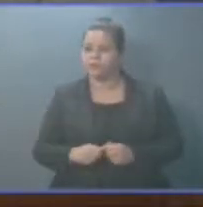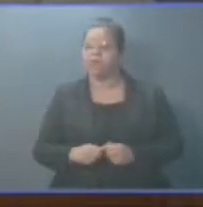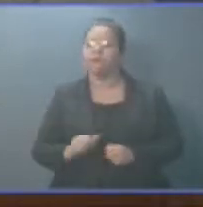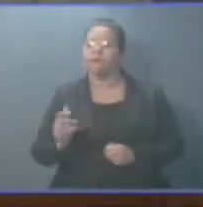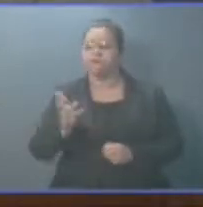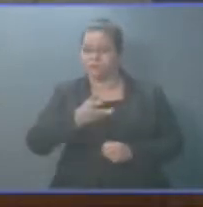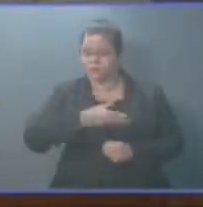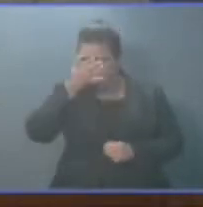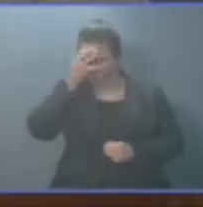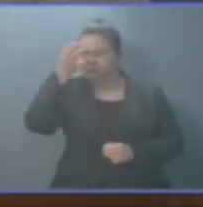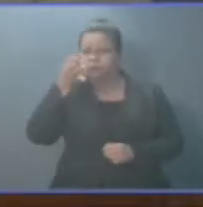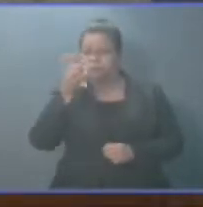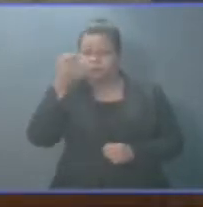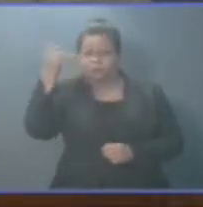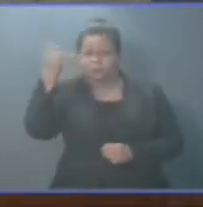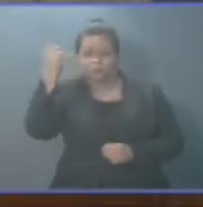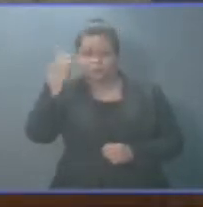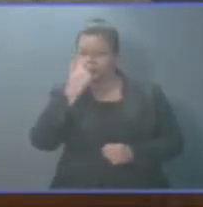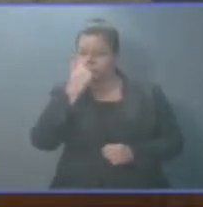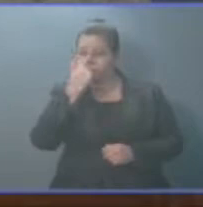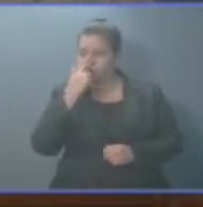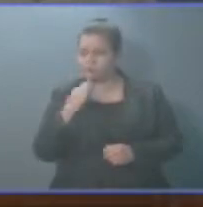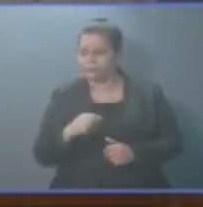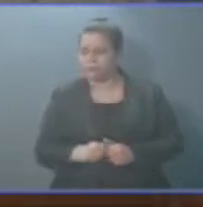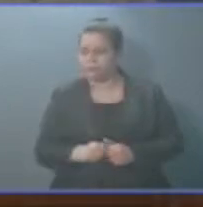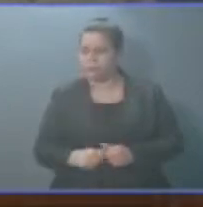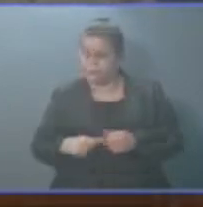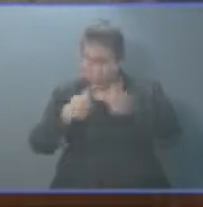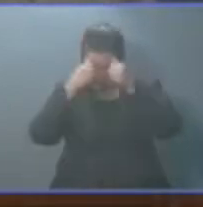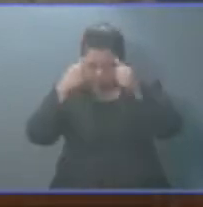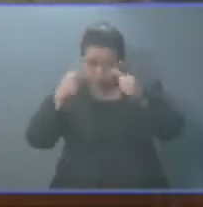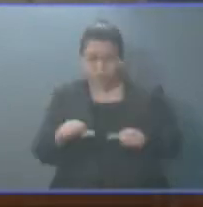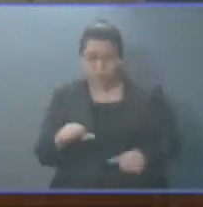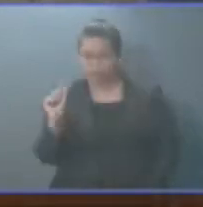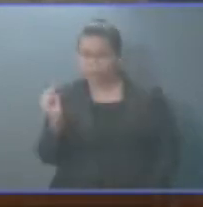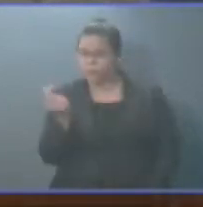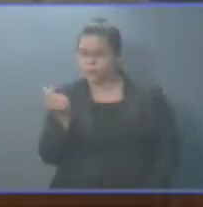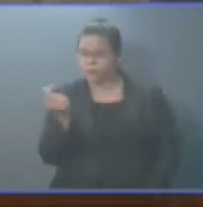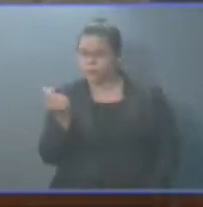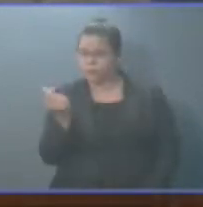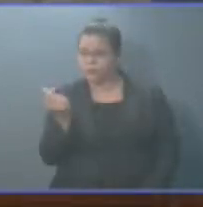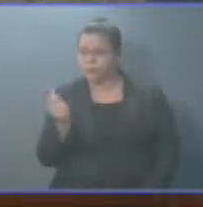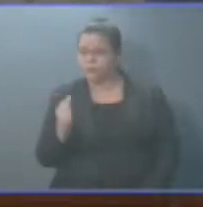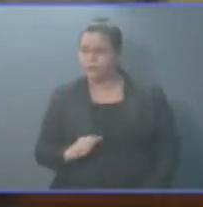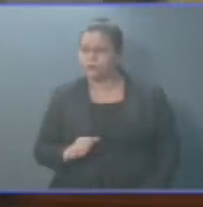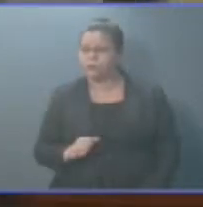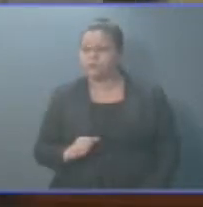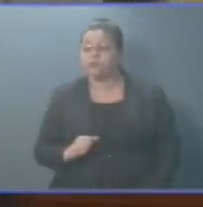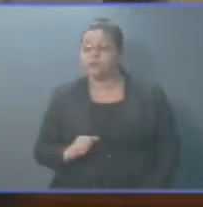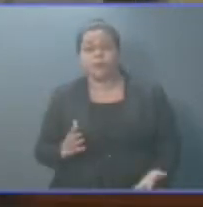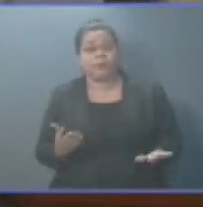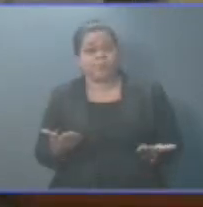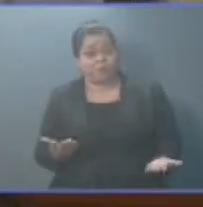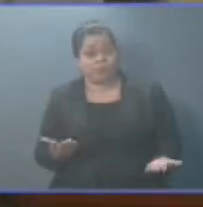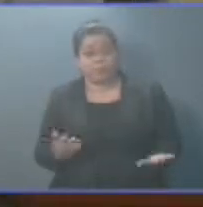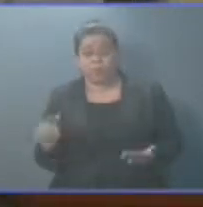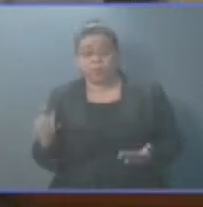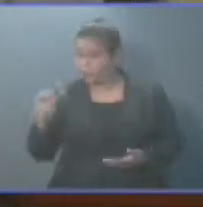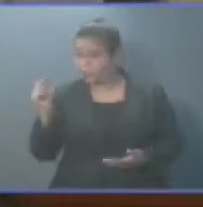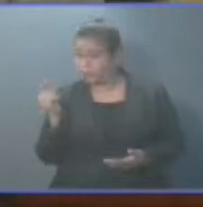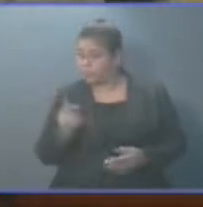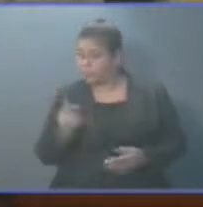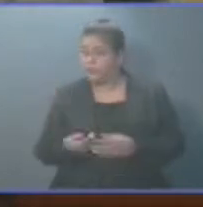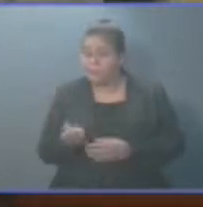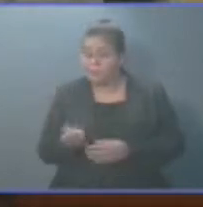Creemos que es importante el aprobar estos fondos, porque justamente este préstamo estaba